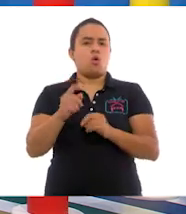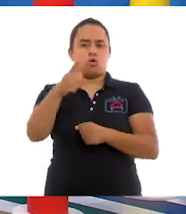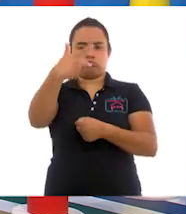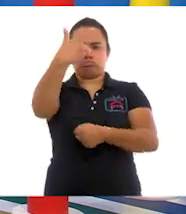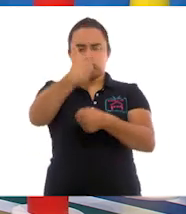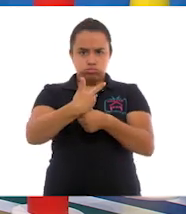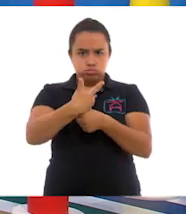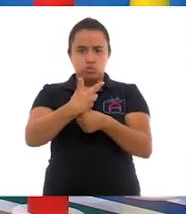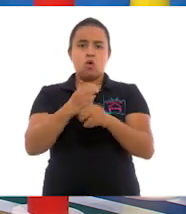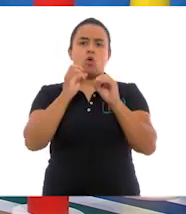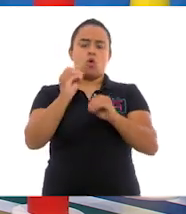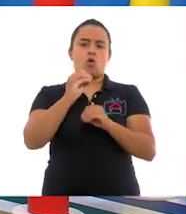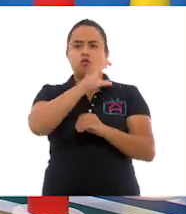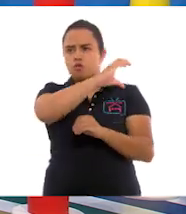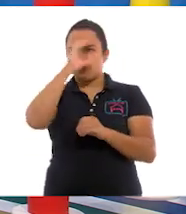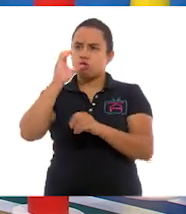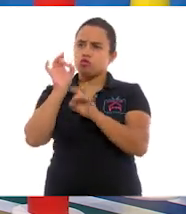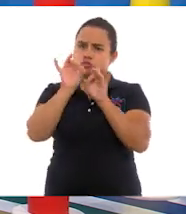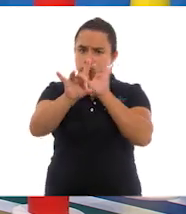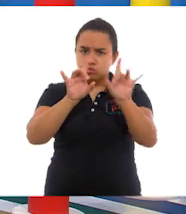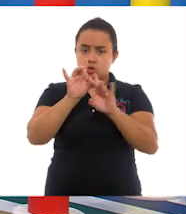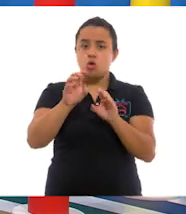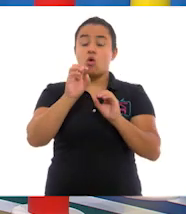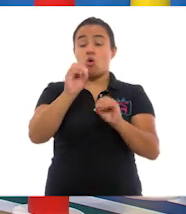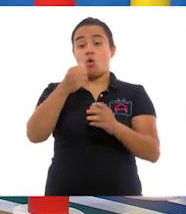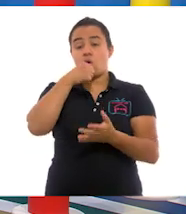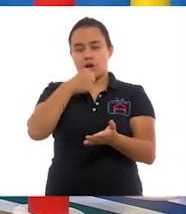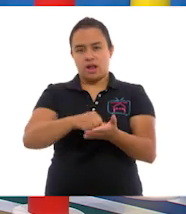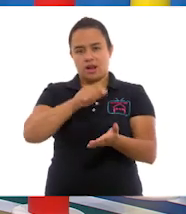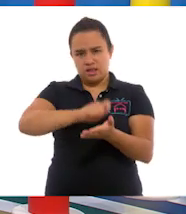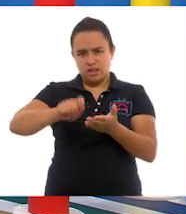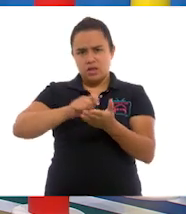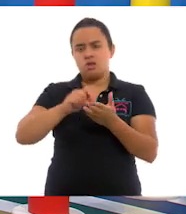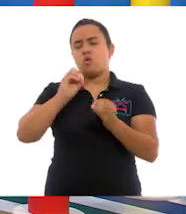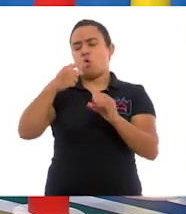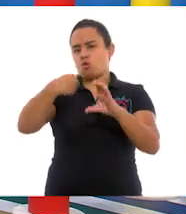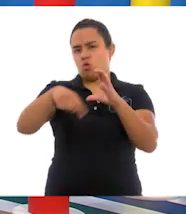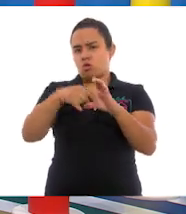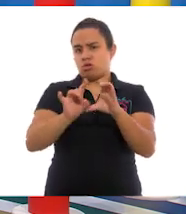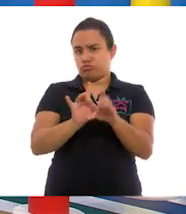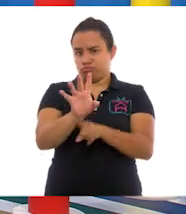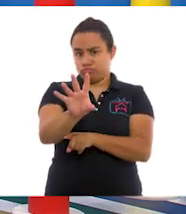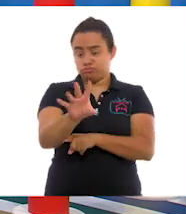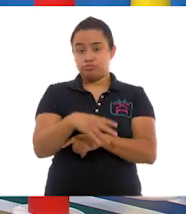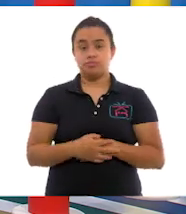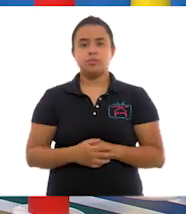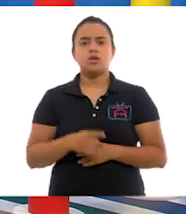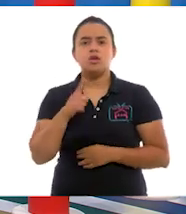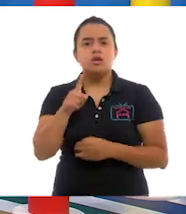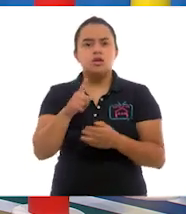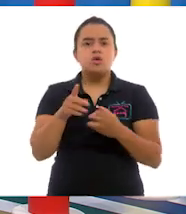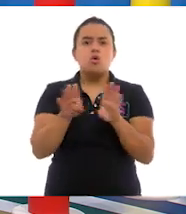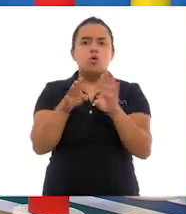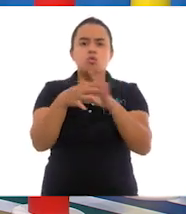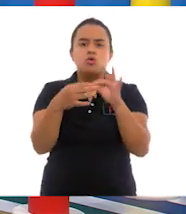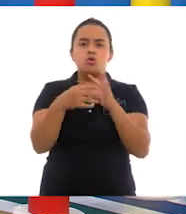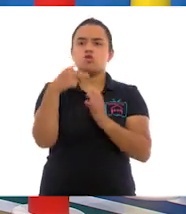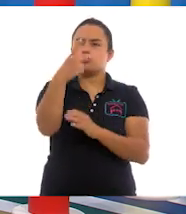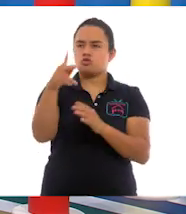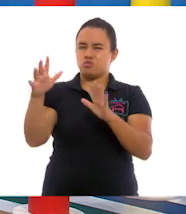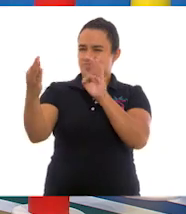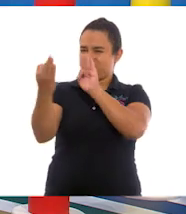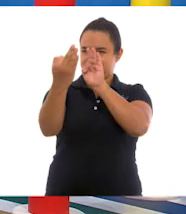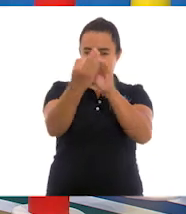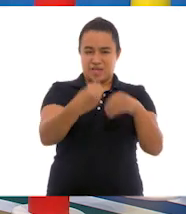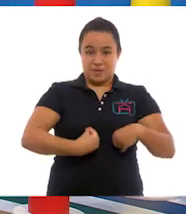un audio o mandar imágenes o también escribir una carta en un correo electrónico donde nos describan el ecosistema de su